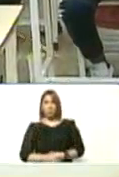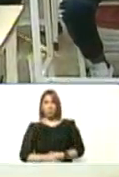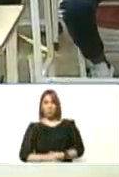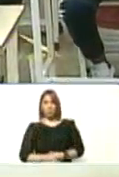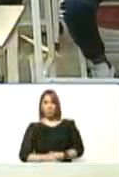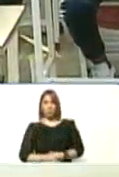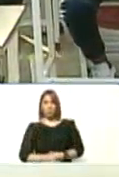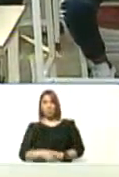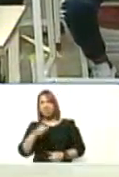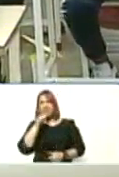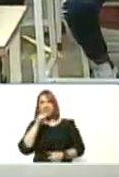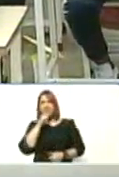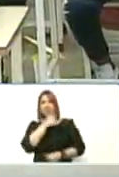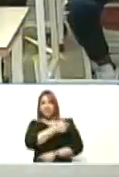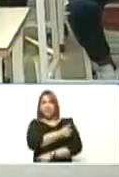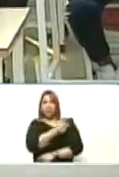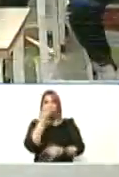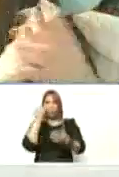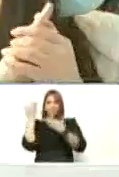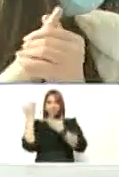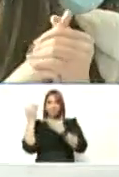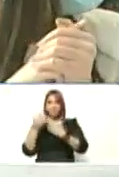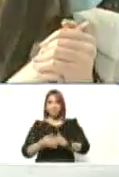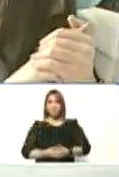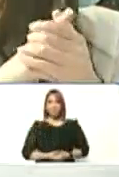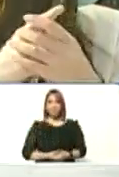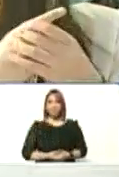¿quiénes se vacunaron ahí? ¿ah?